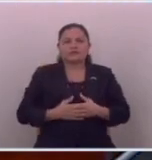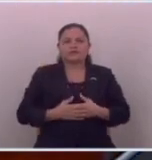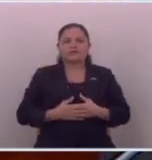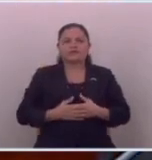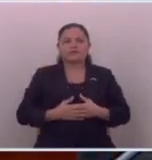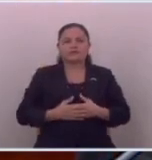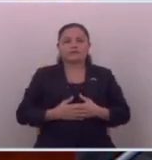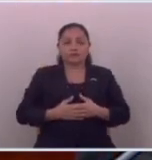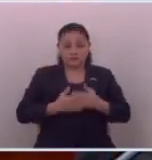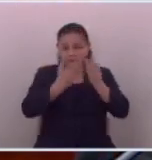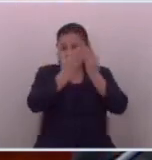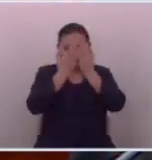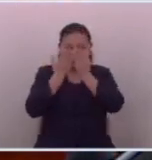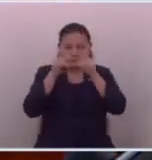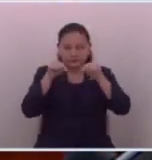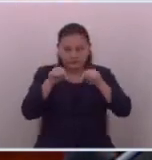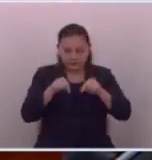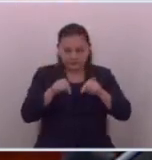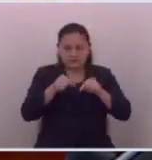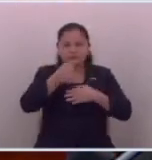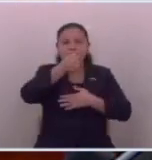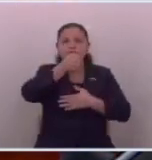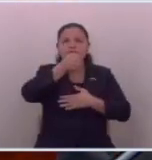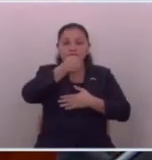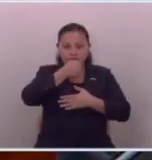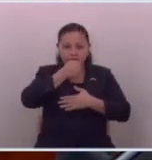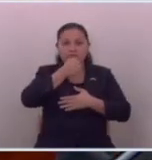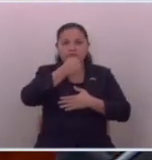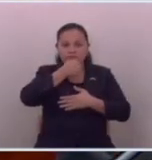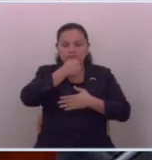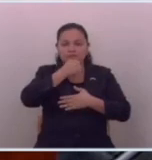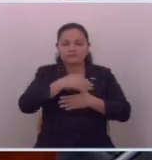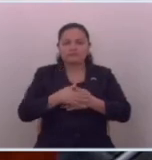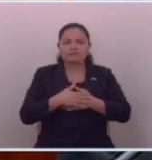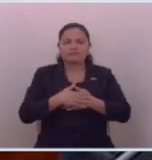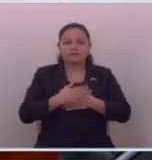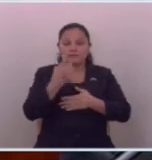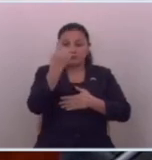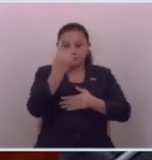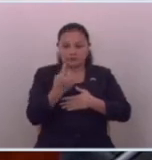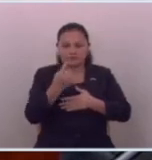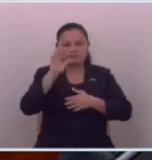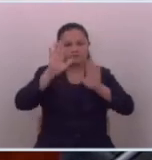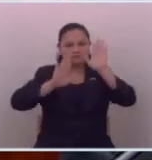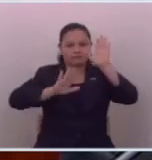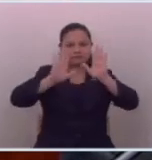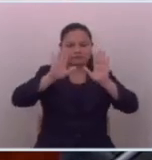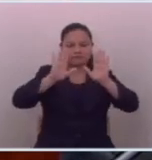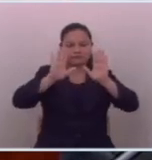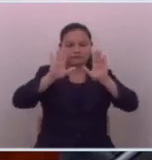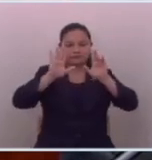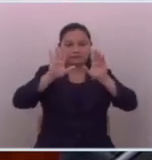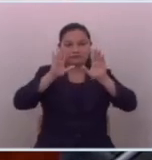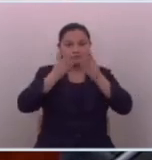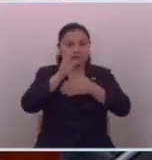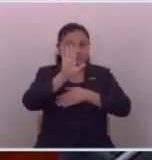lo que hemos leído aquí es periodistas personas que participaban de este